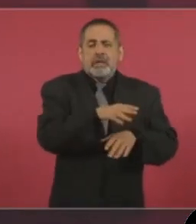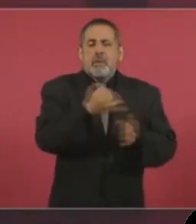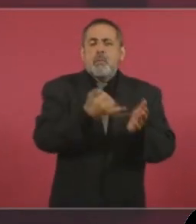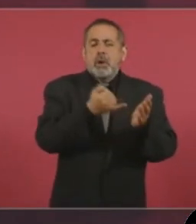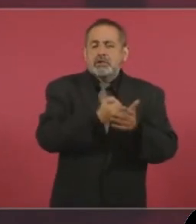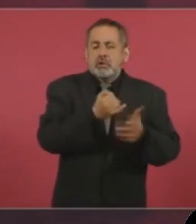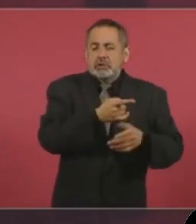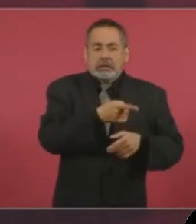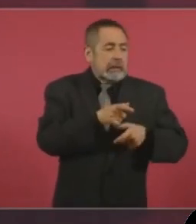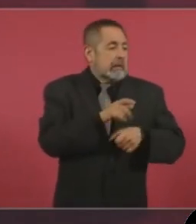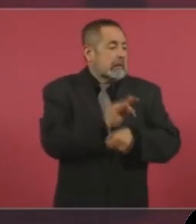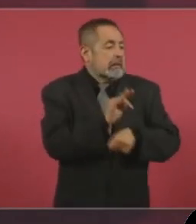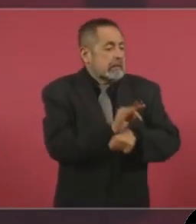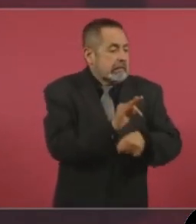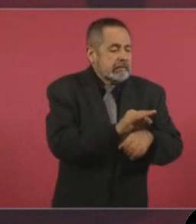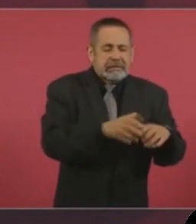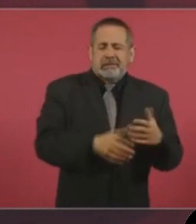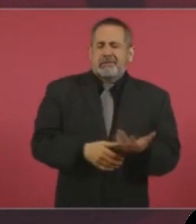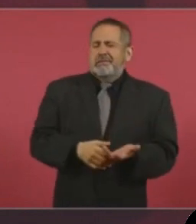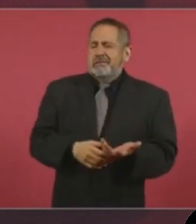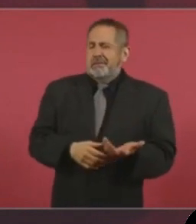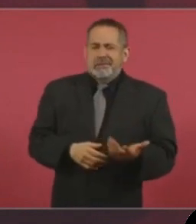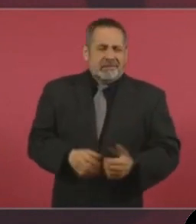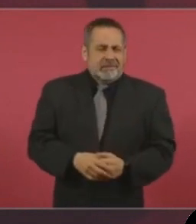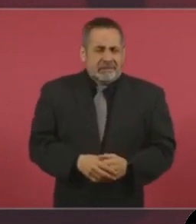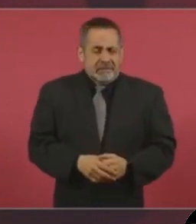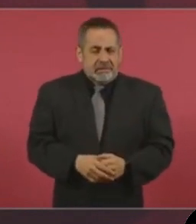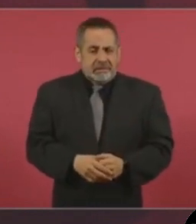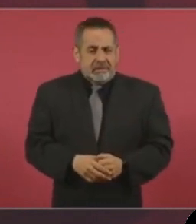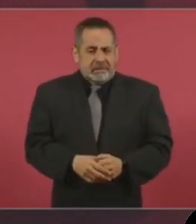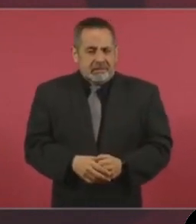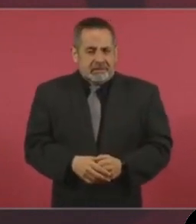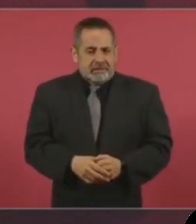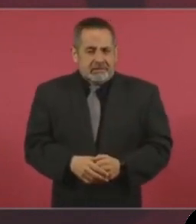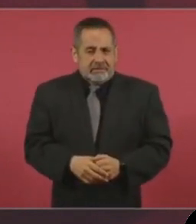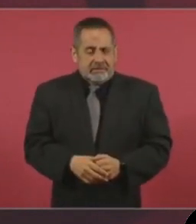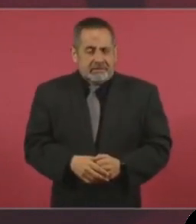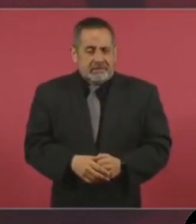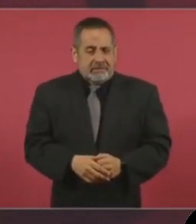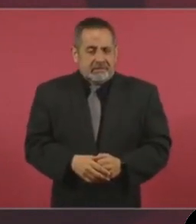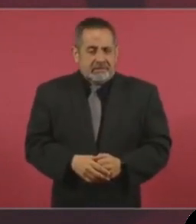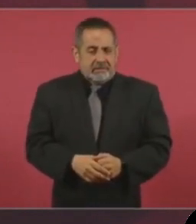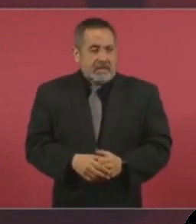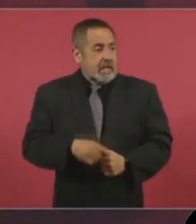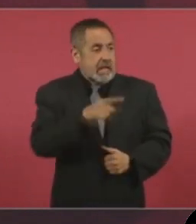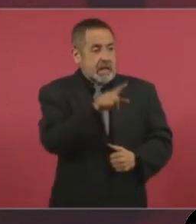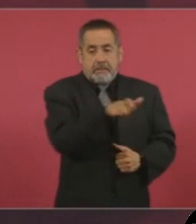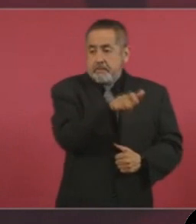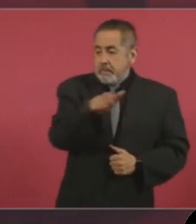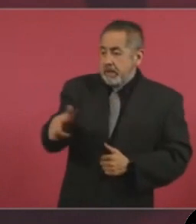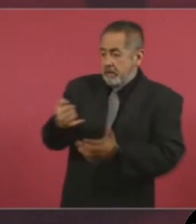fiscales, protegiendo a evasores,